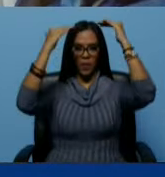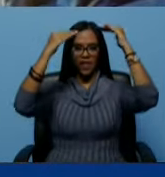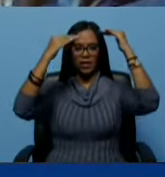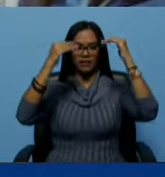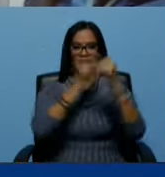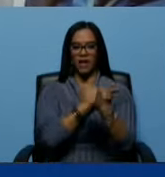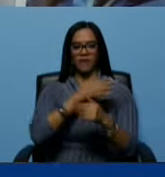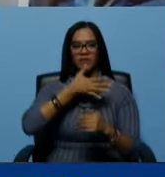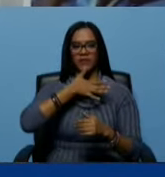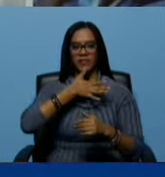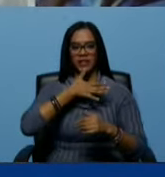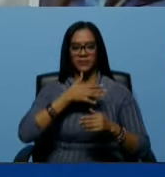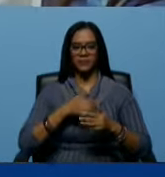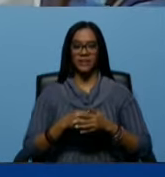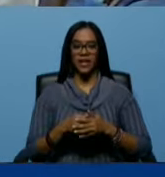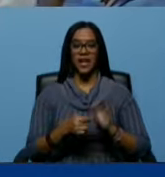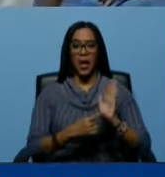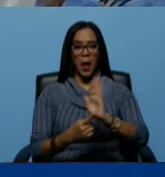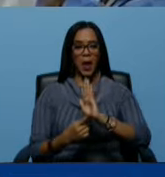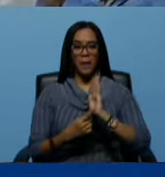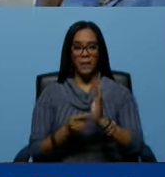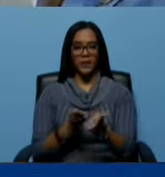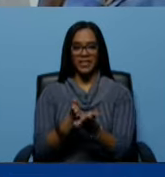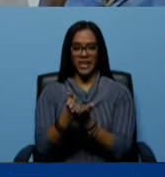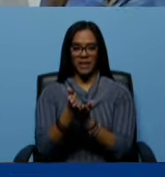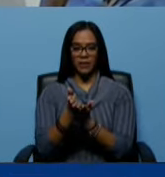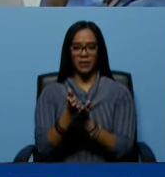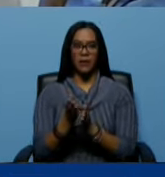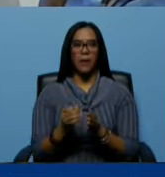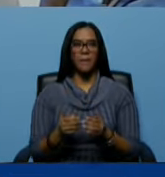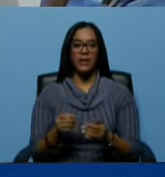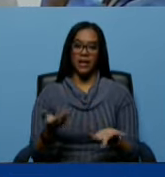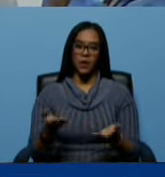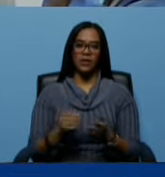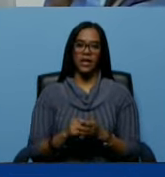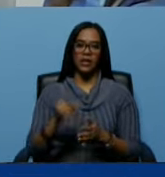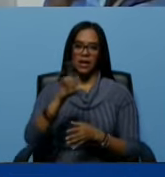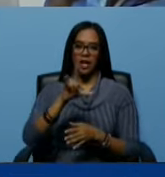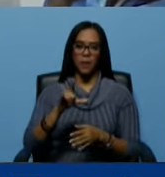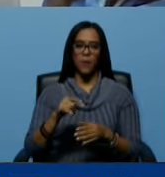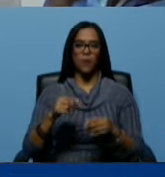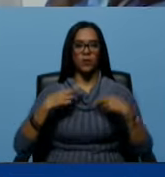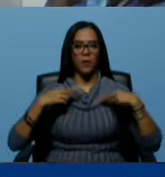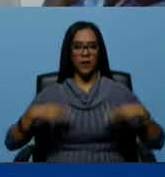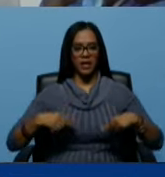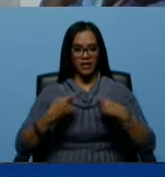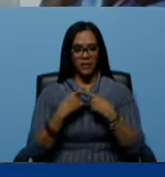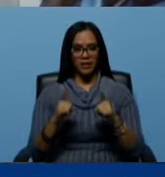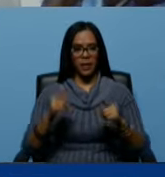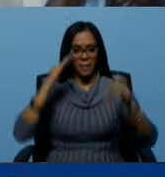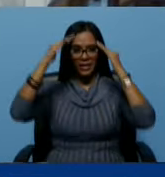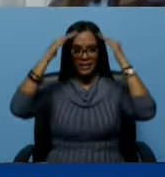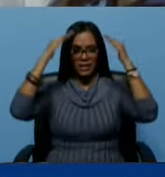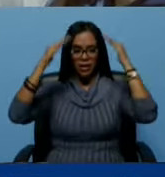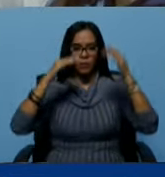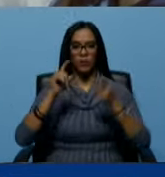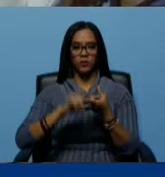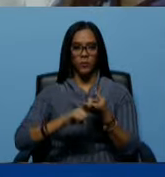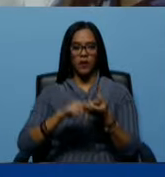Fidel Castro Ruz. Ejemplo eterno para los que creemos en una humanidad distinta. Mi saludo a Raúl.